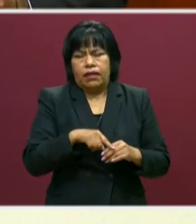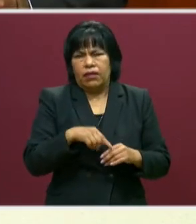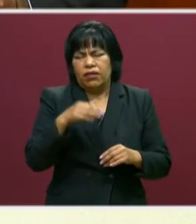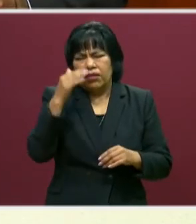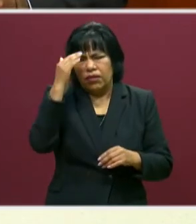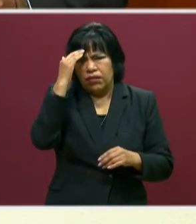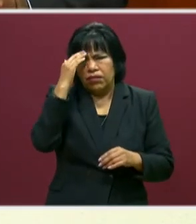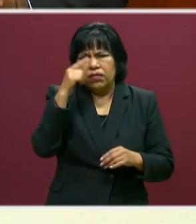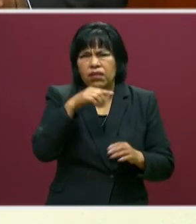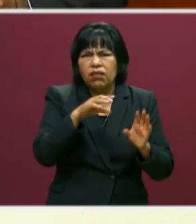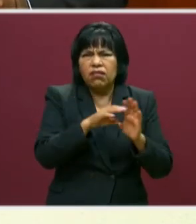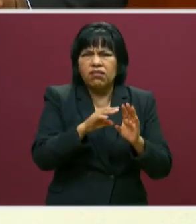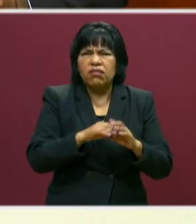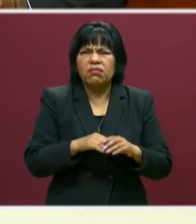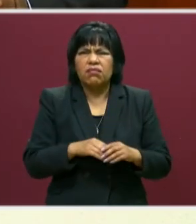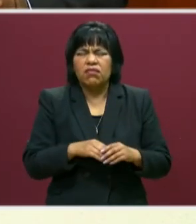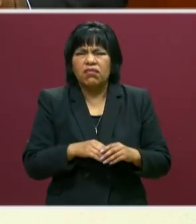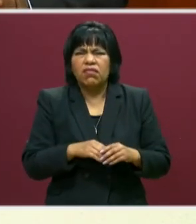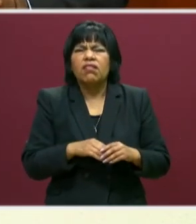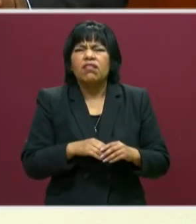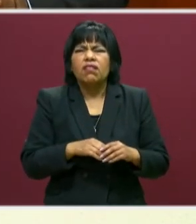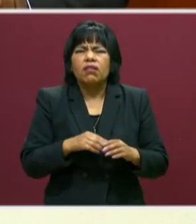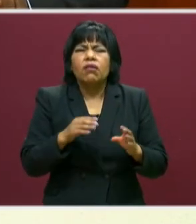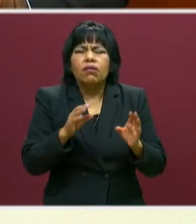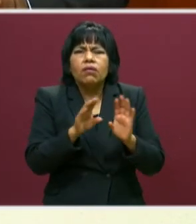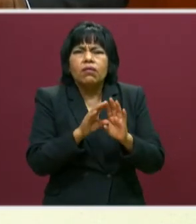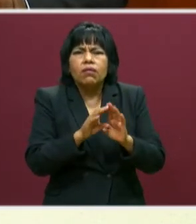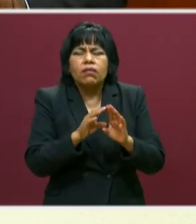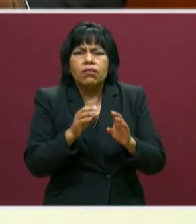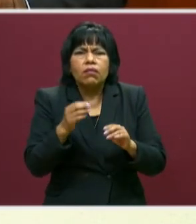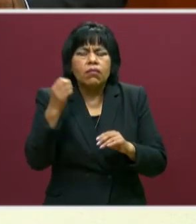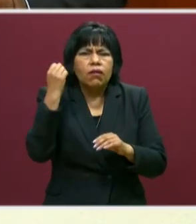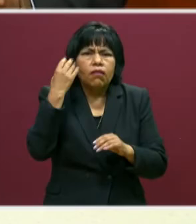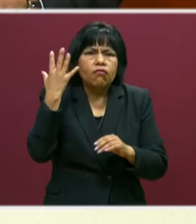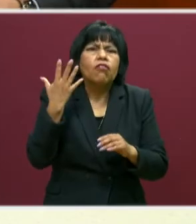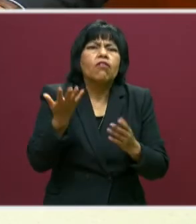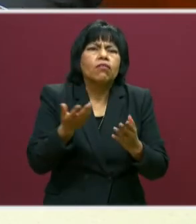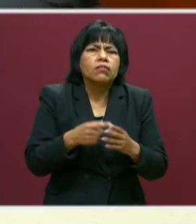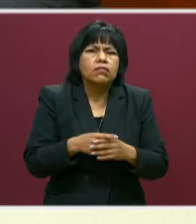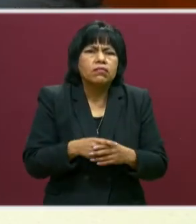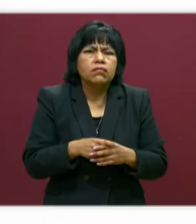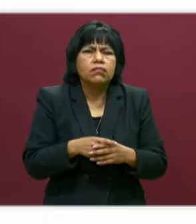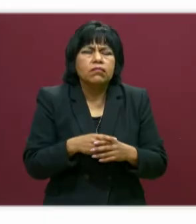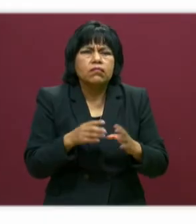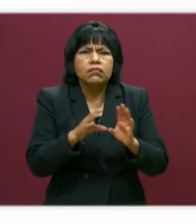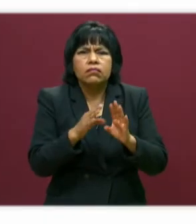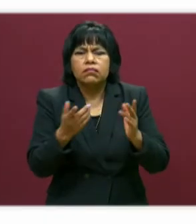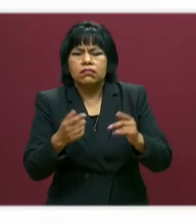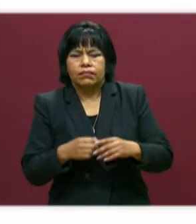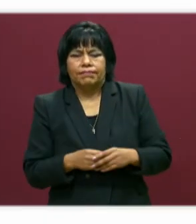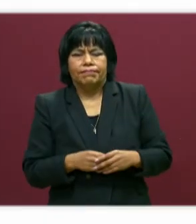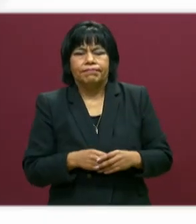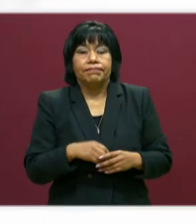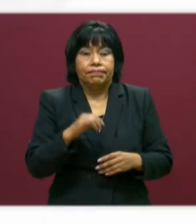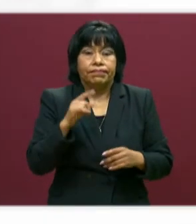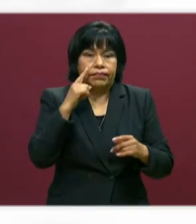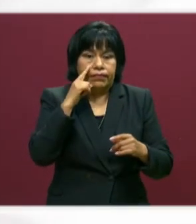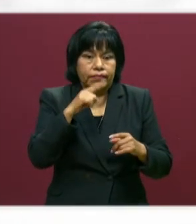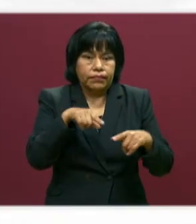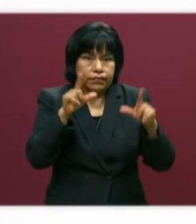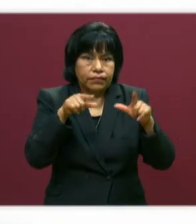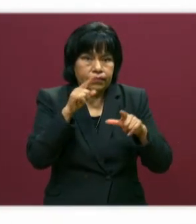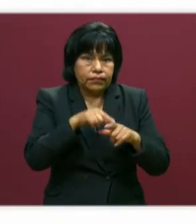conocer este sentido, el sentido del evento. Sí, sí, sí, exacto. El sentido del evento es, seguramente